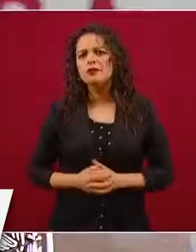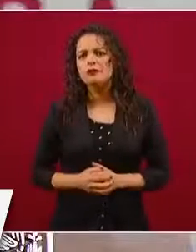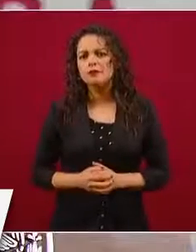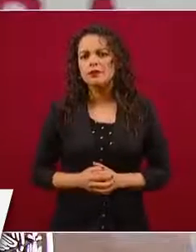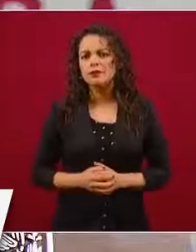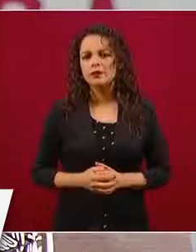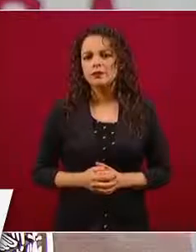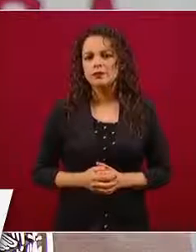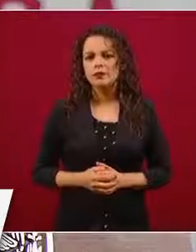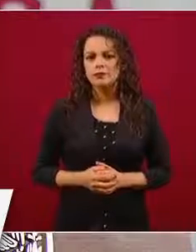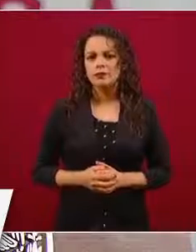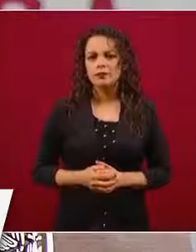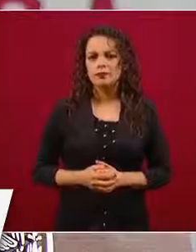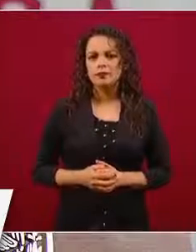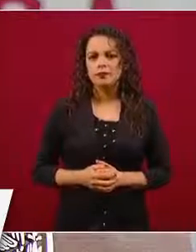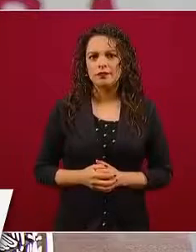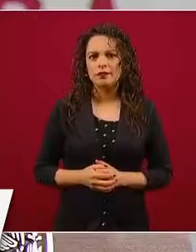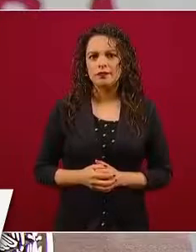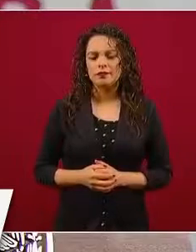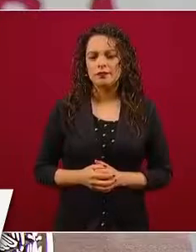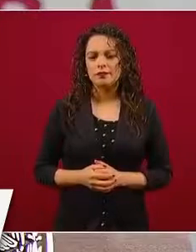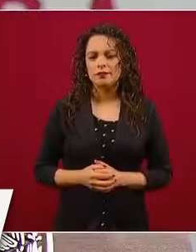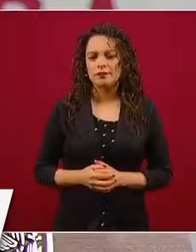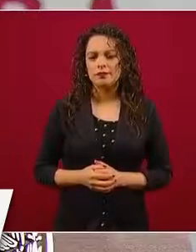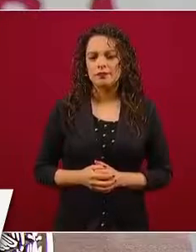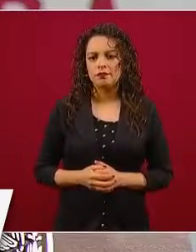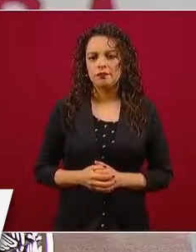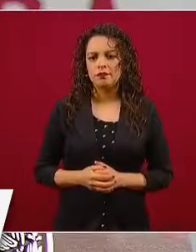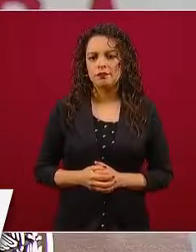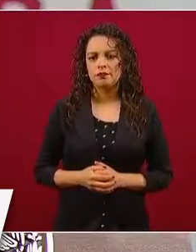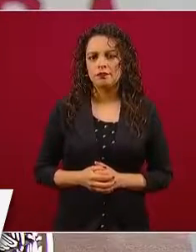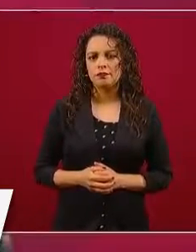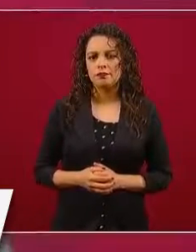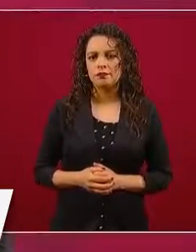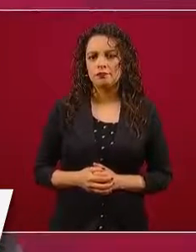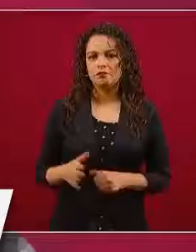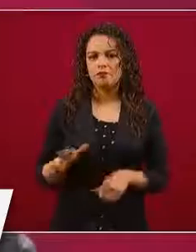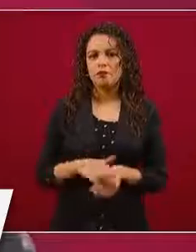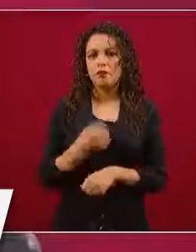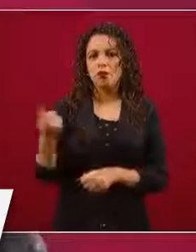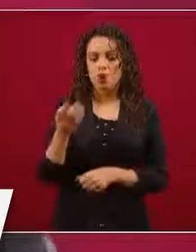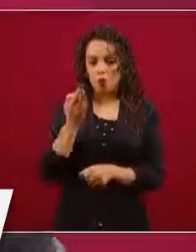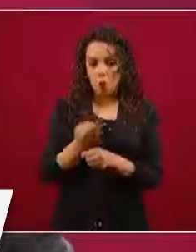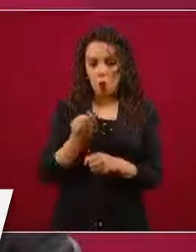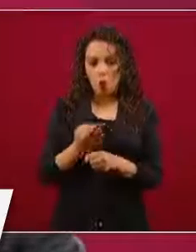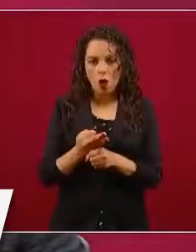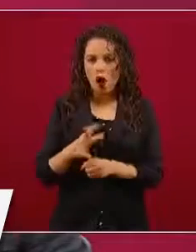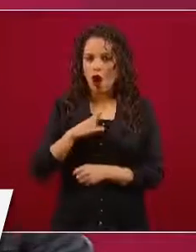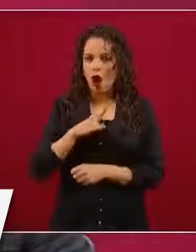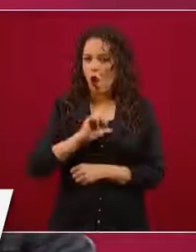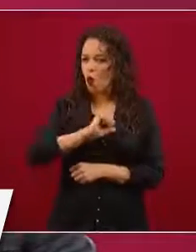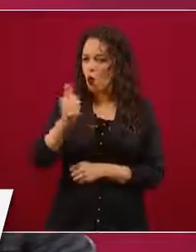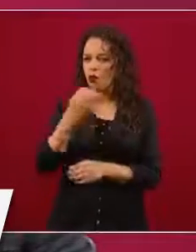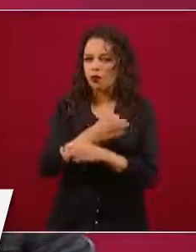¿Por qué son otras circunstancias?, porque hay crisis económica,